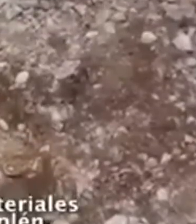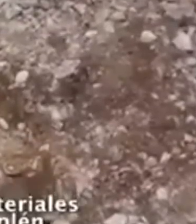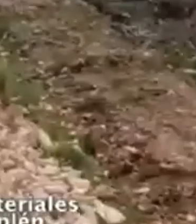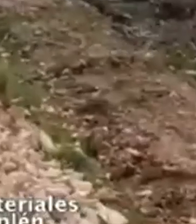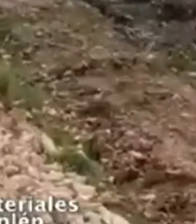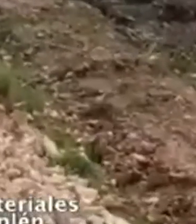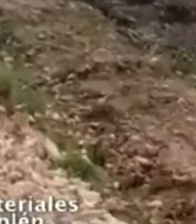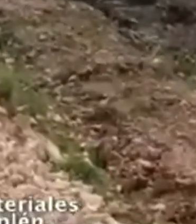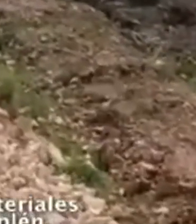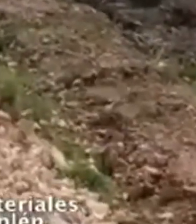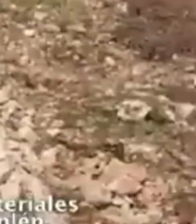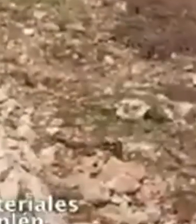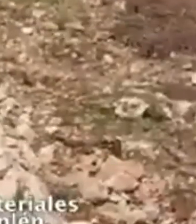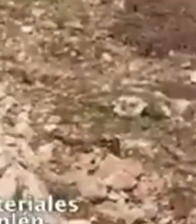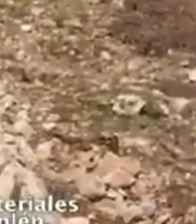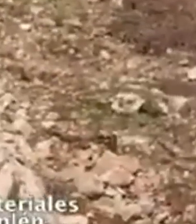Noticias TVT